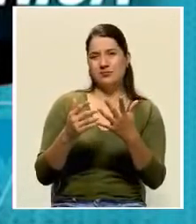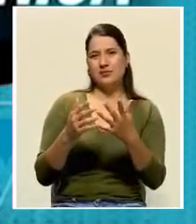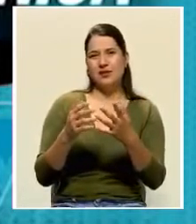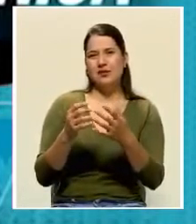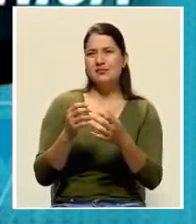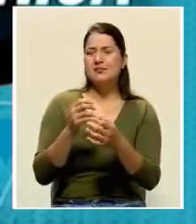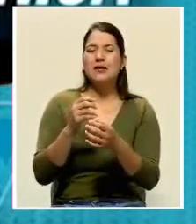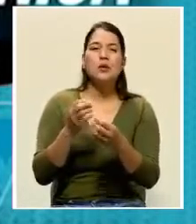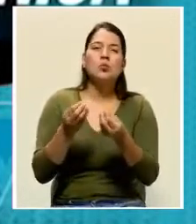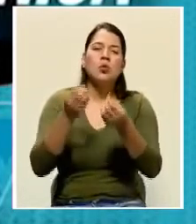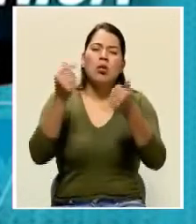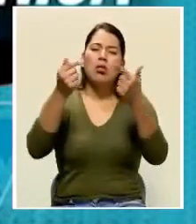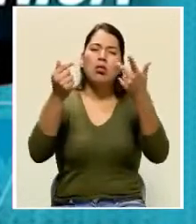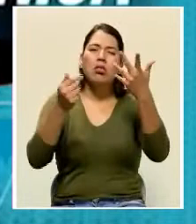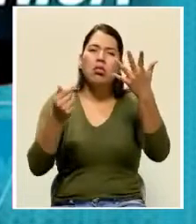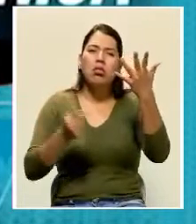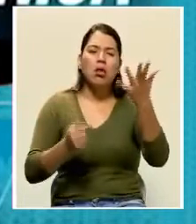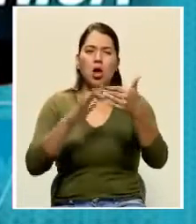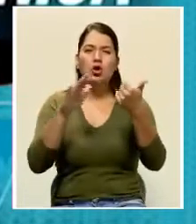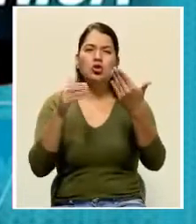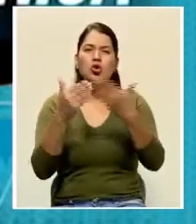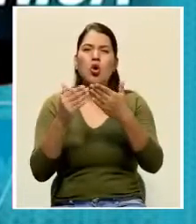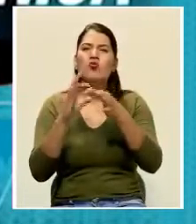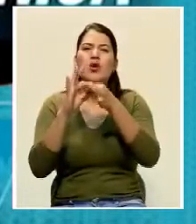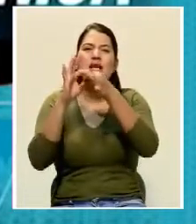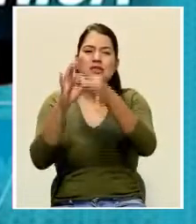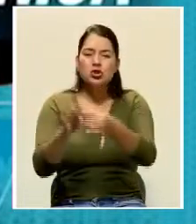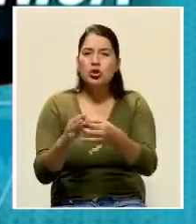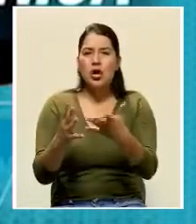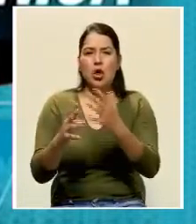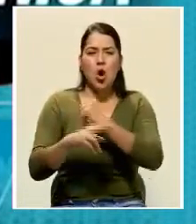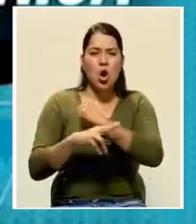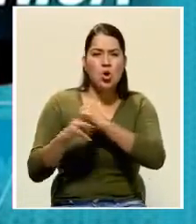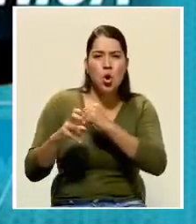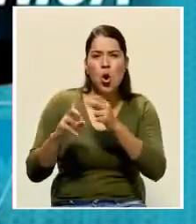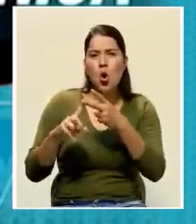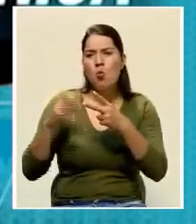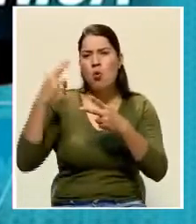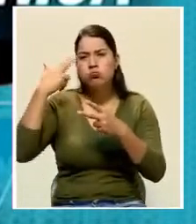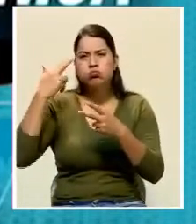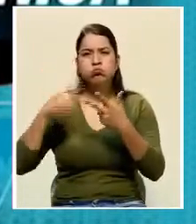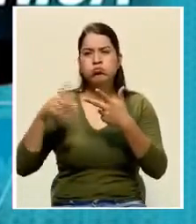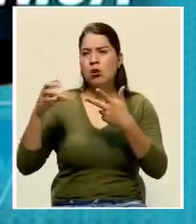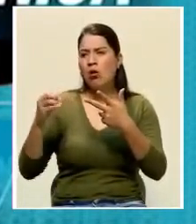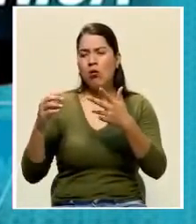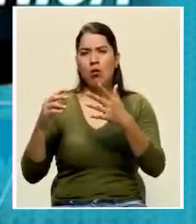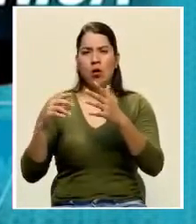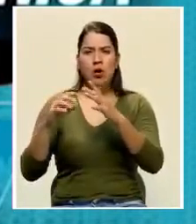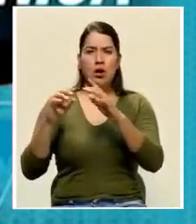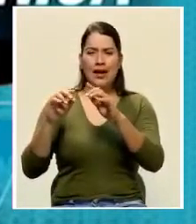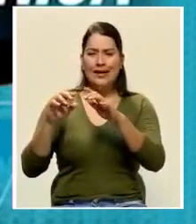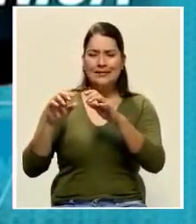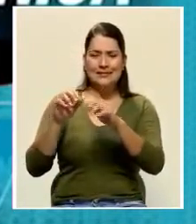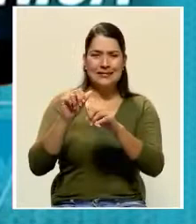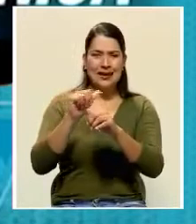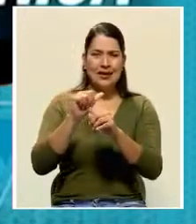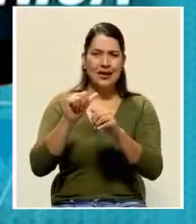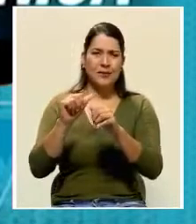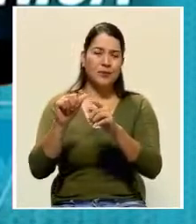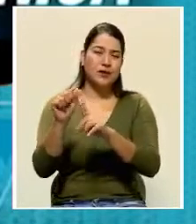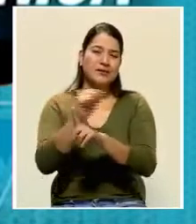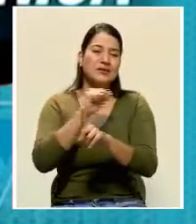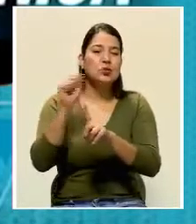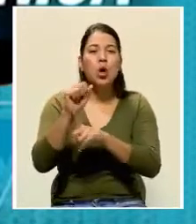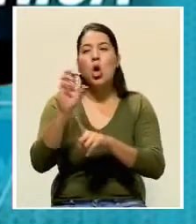libertad y todo lo que tiene que ver con crimen organizado y delincuencia común. ¿Por qué la responsabilidad nuestra es continuar